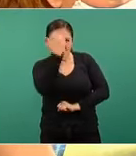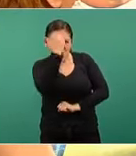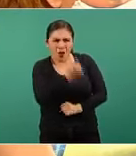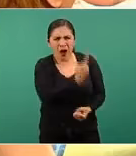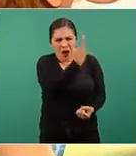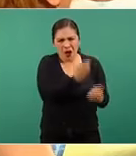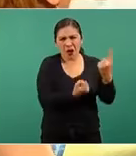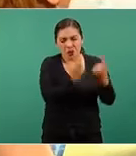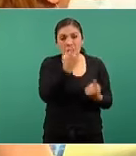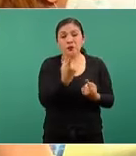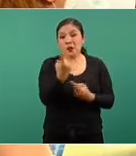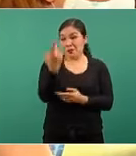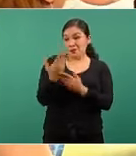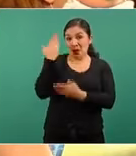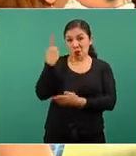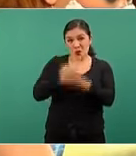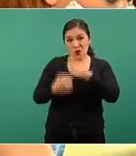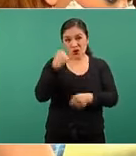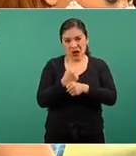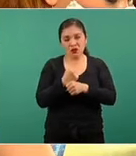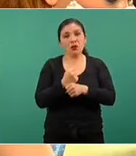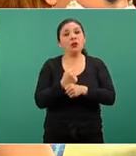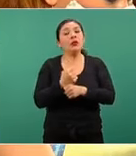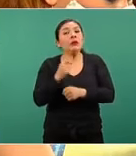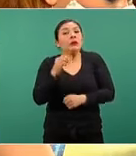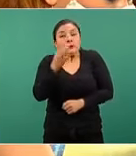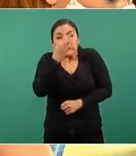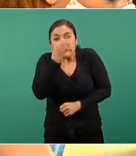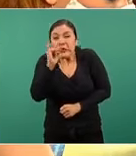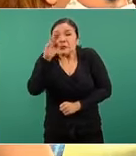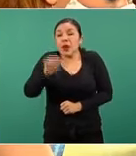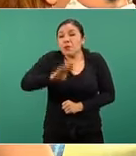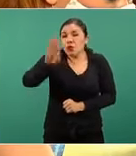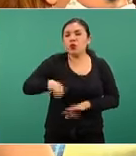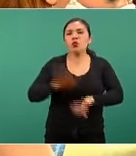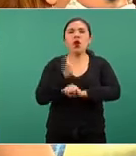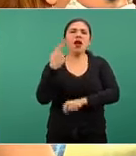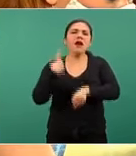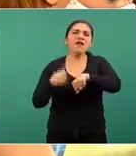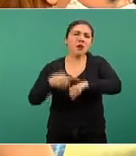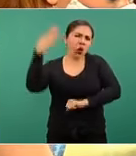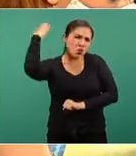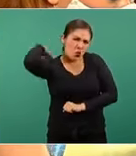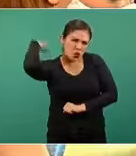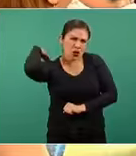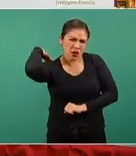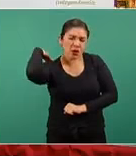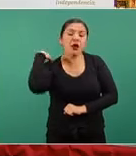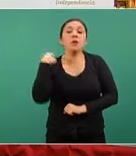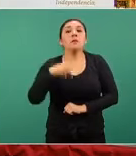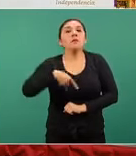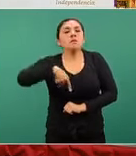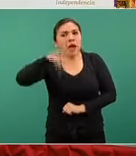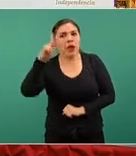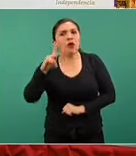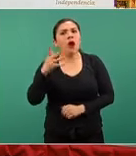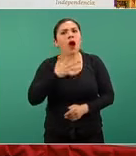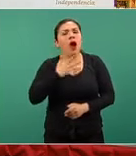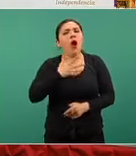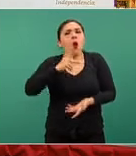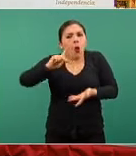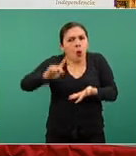el año anterior casi fallecían por neumonía típica, por el COVID. Sin embargo, se están